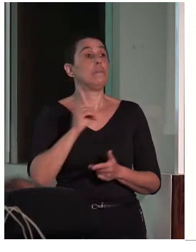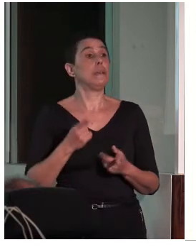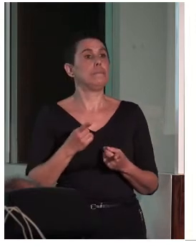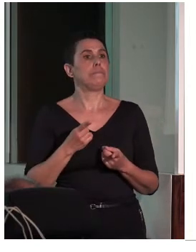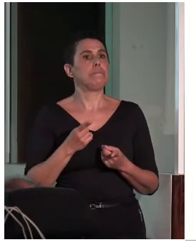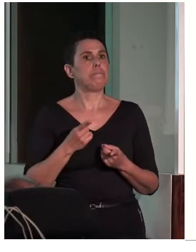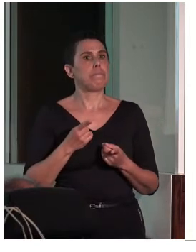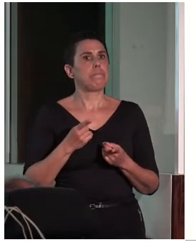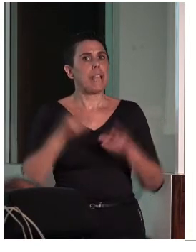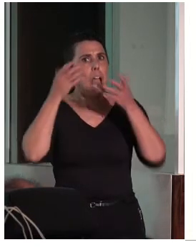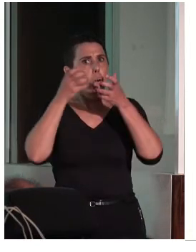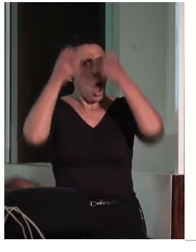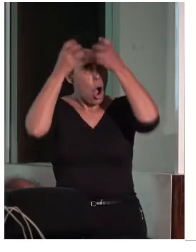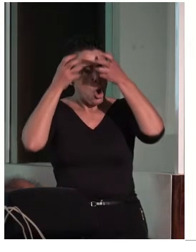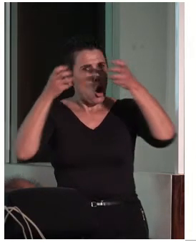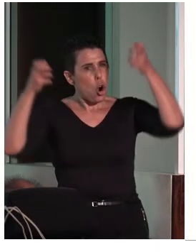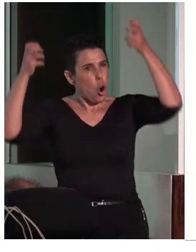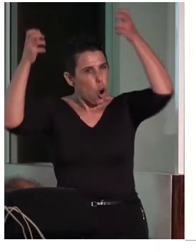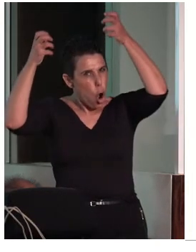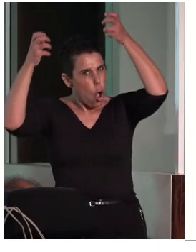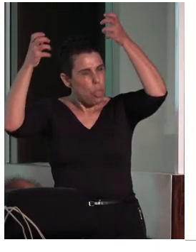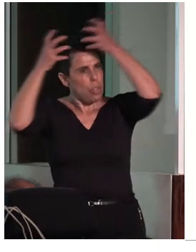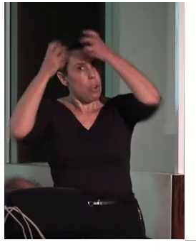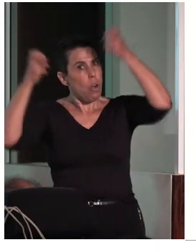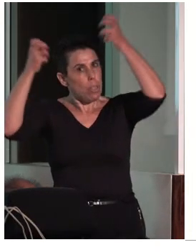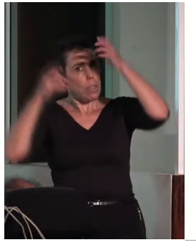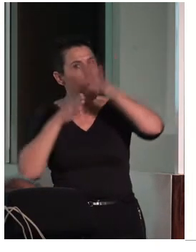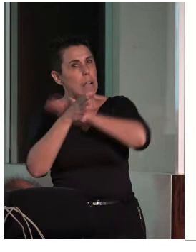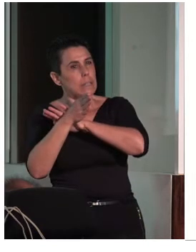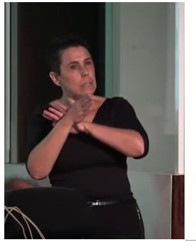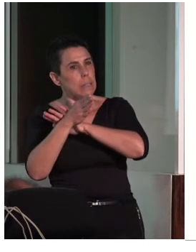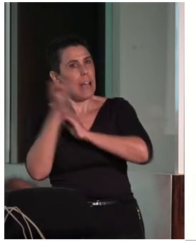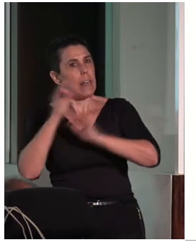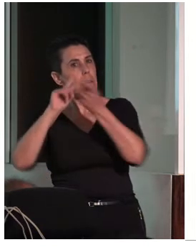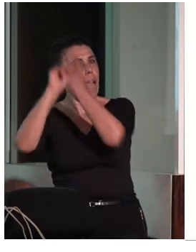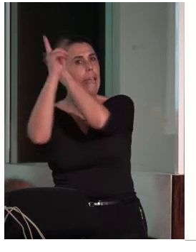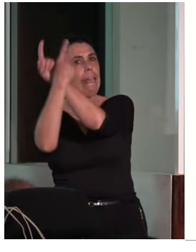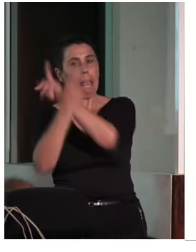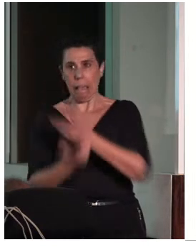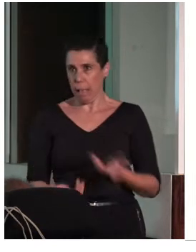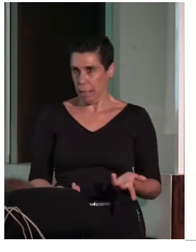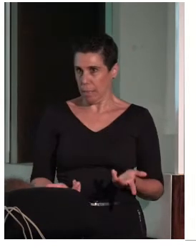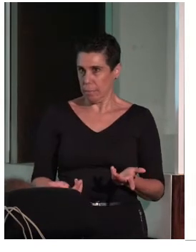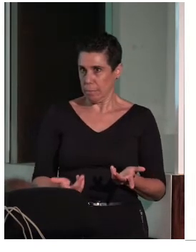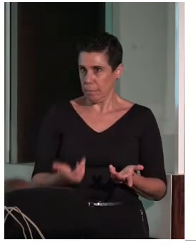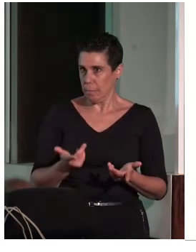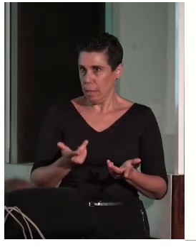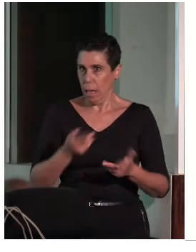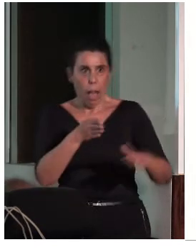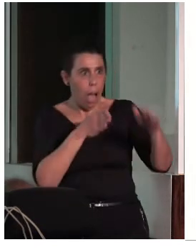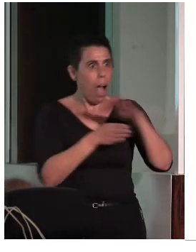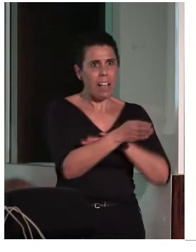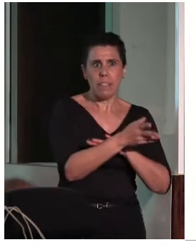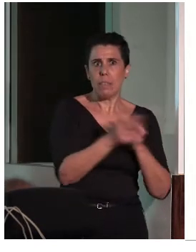reconceptualizar el fenómeno de la accesibilidad. Más que la accesibilidad no es colocar una